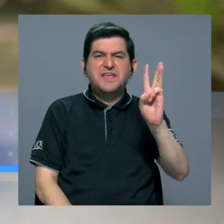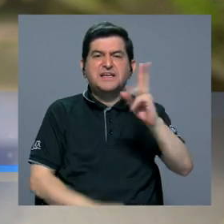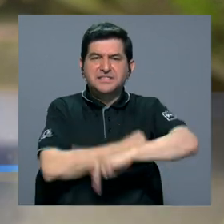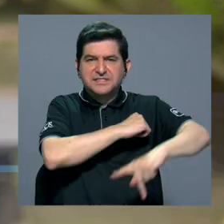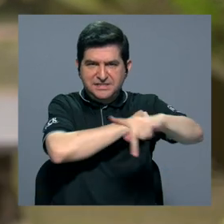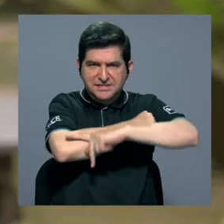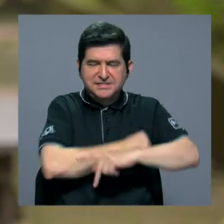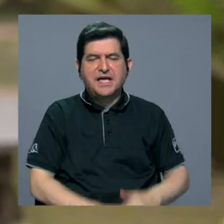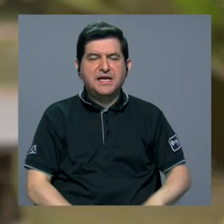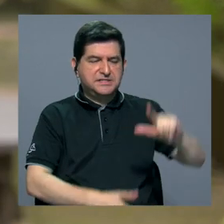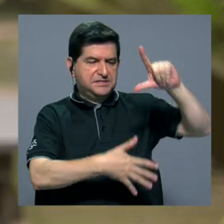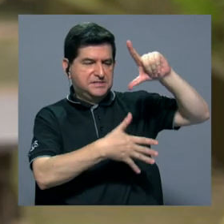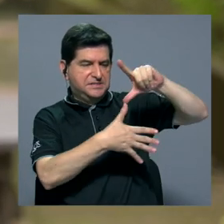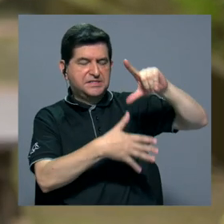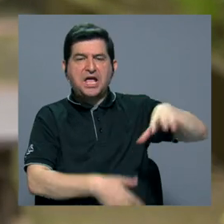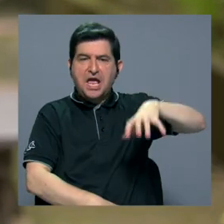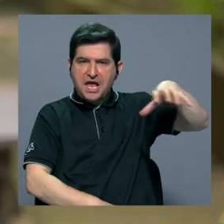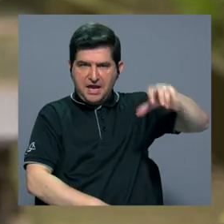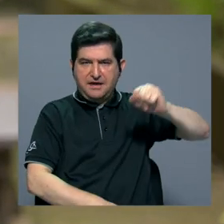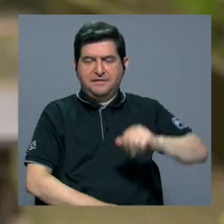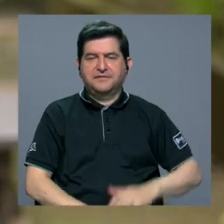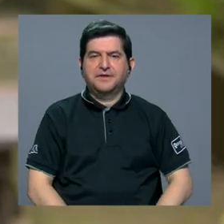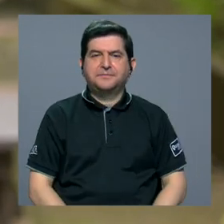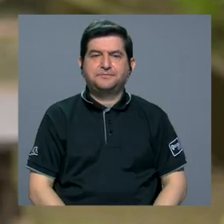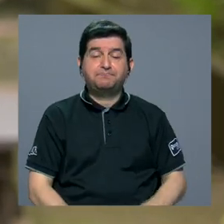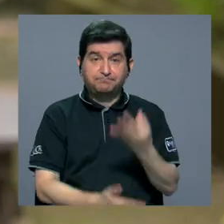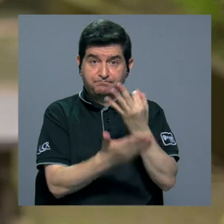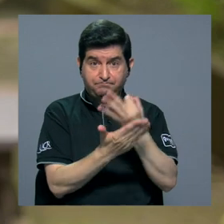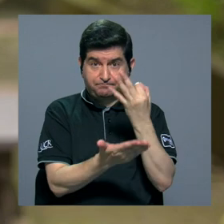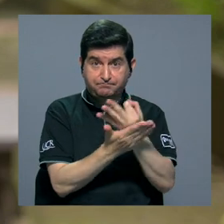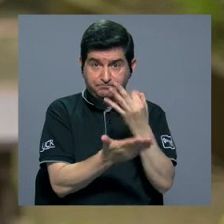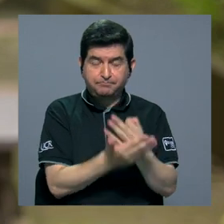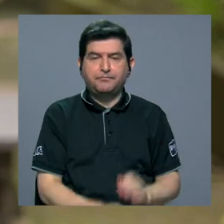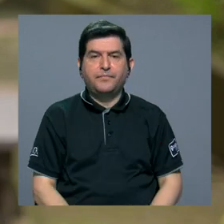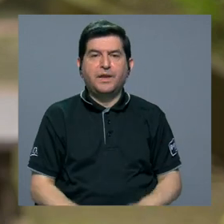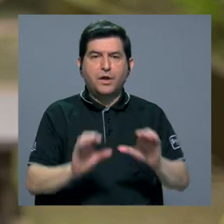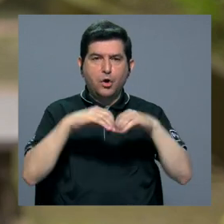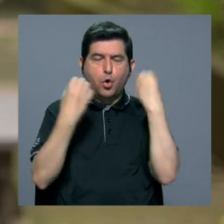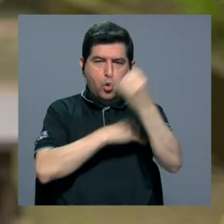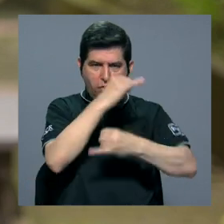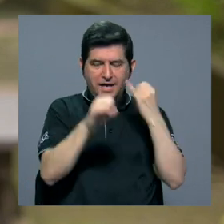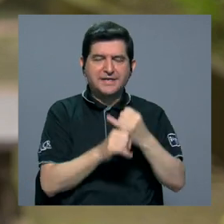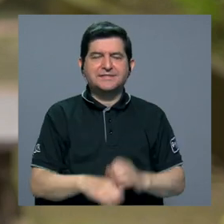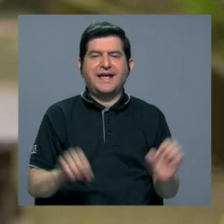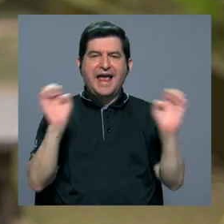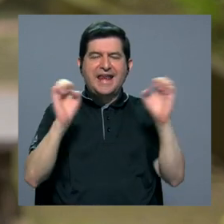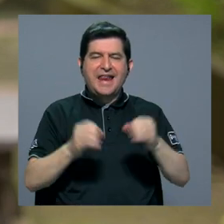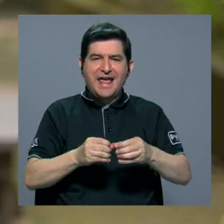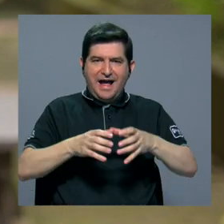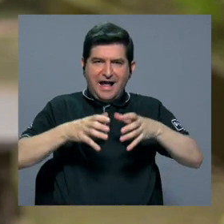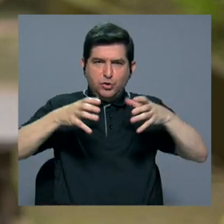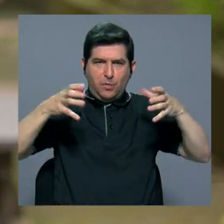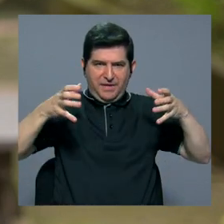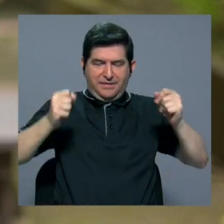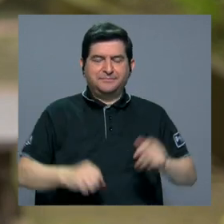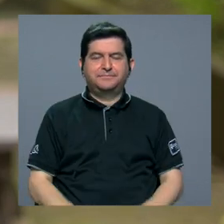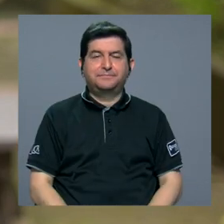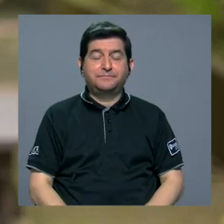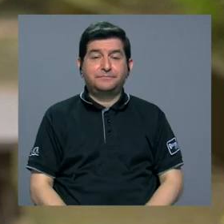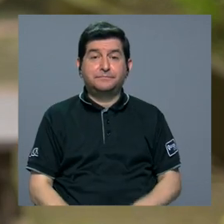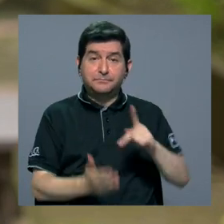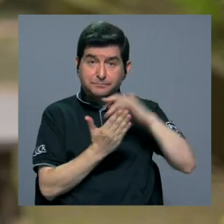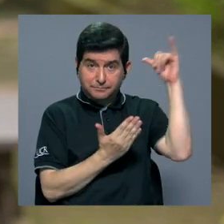países de América Latina y el Caribe y que es financiado por el Organismo Internacional de Energía Atómica. Este